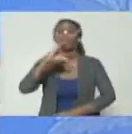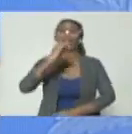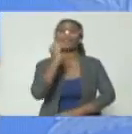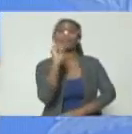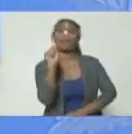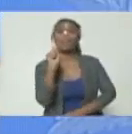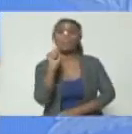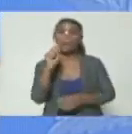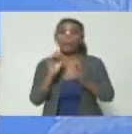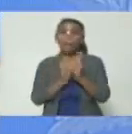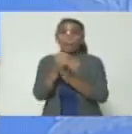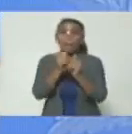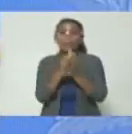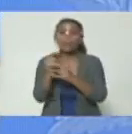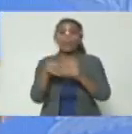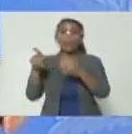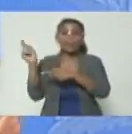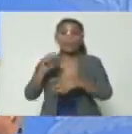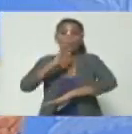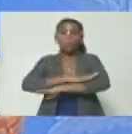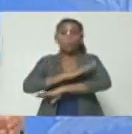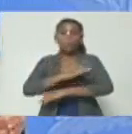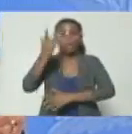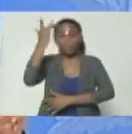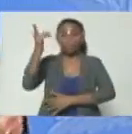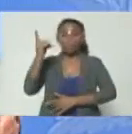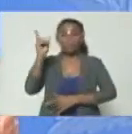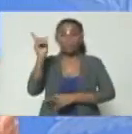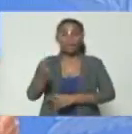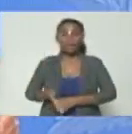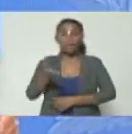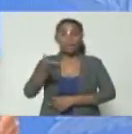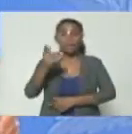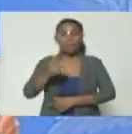emprender acciones de inteligencia de alta relevancia,